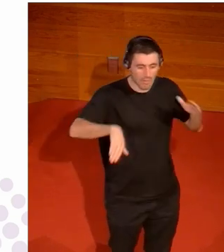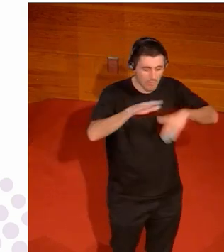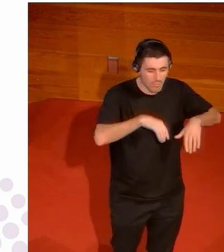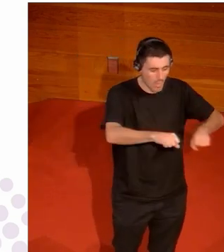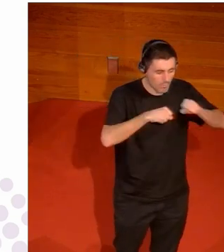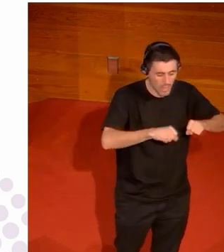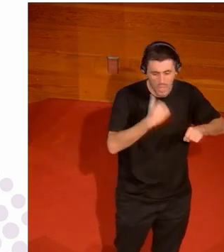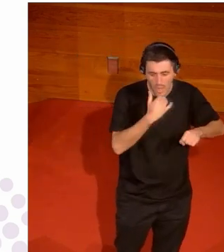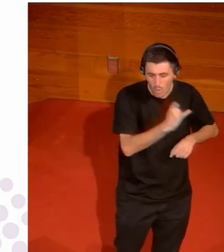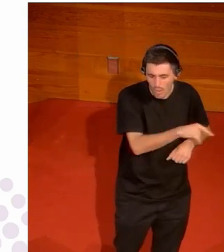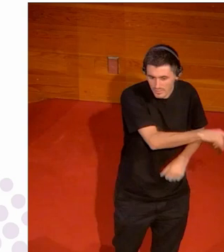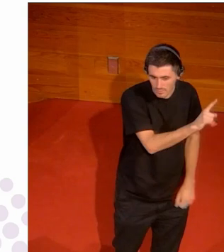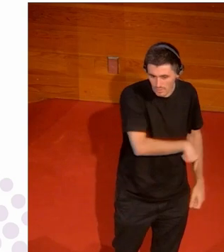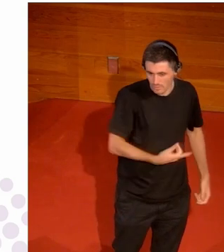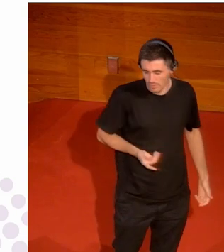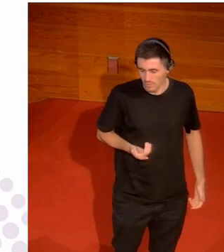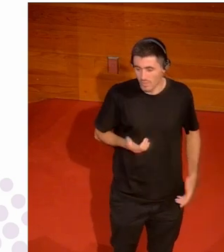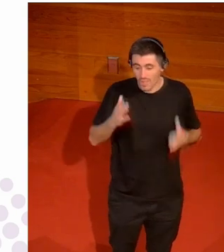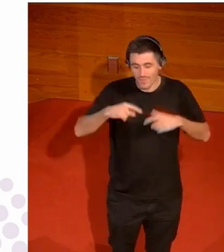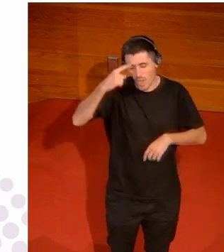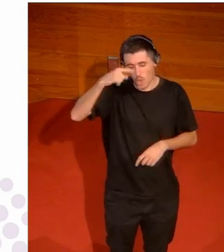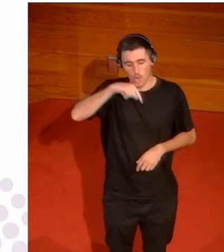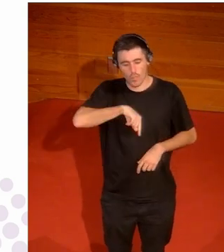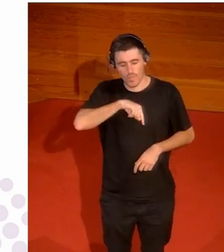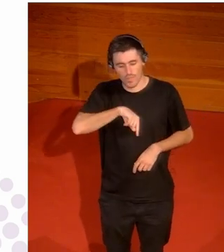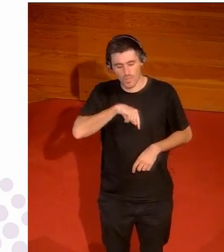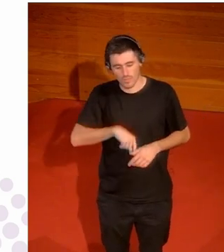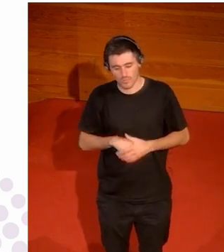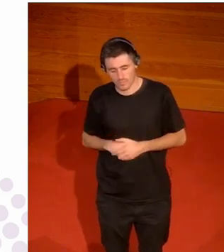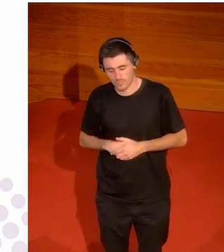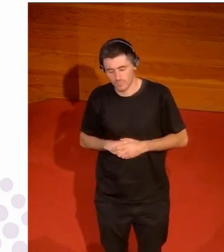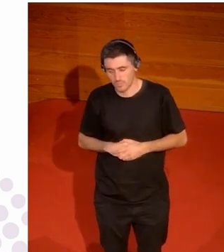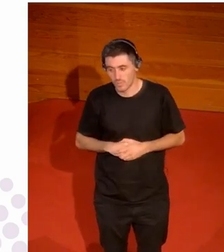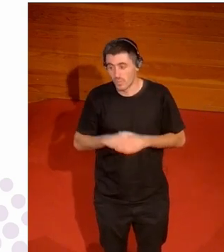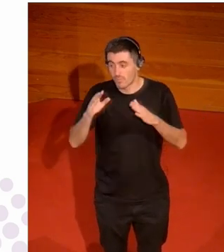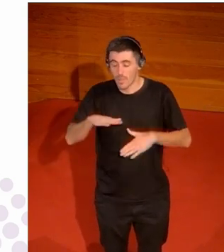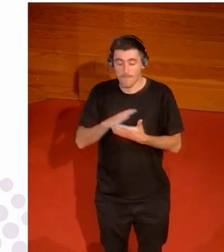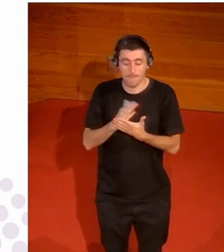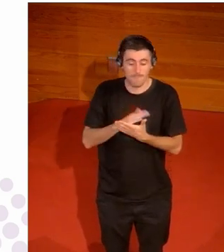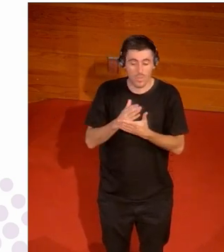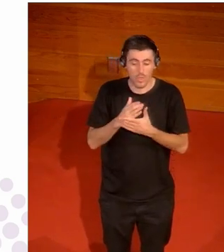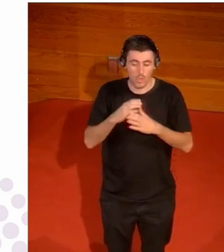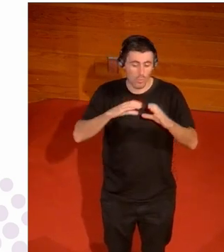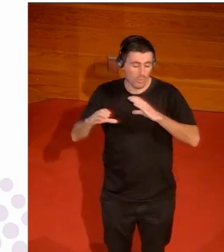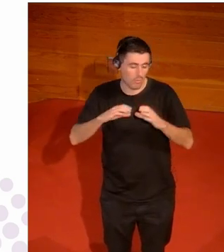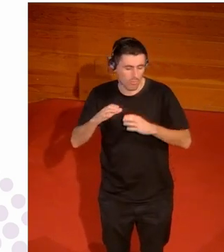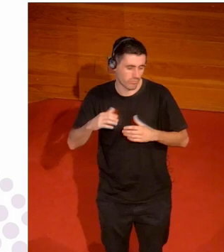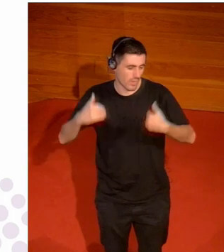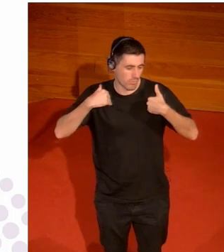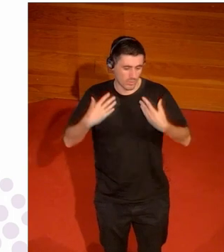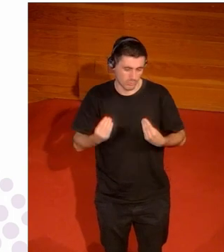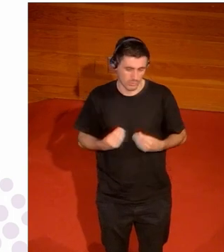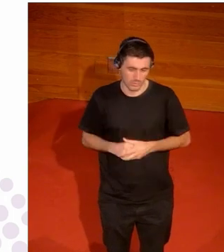caso es la concienciación que tenemos los propios periodistas por esto te digo que los medios de comunicación tenemos mucha responsabilidad